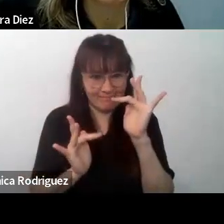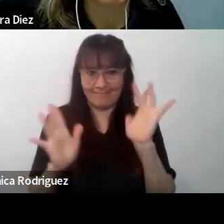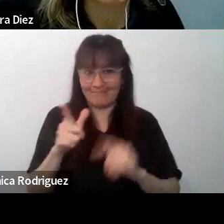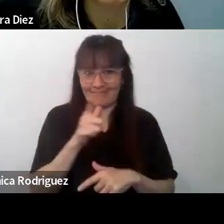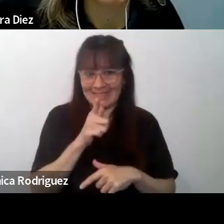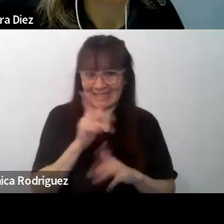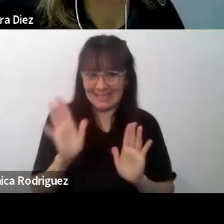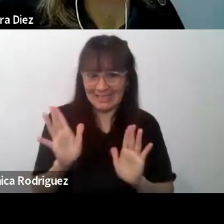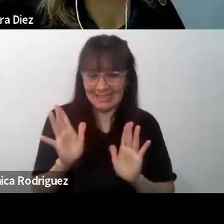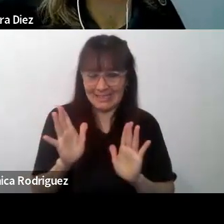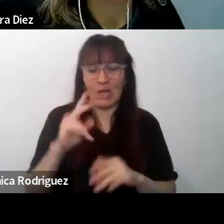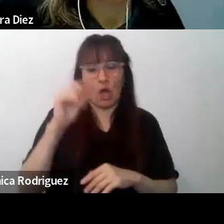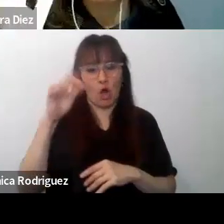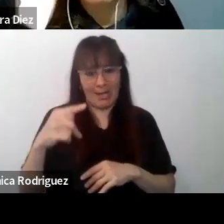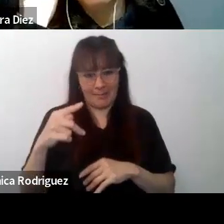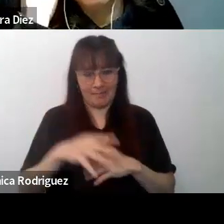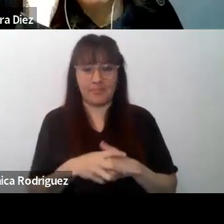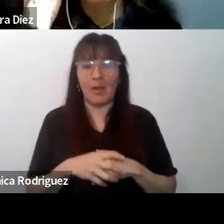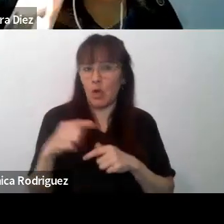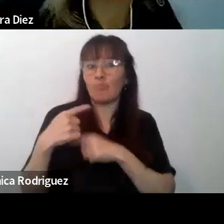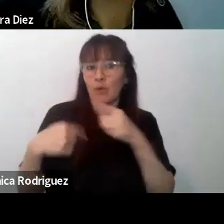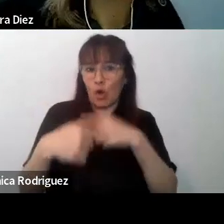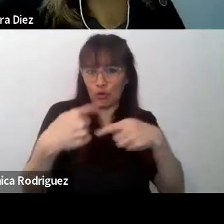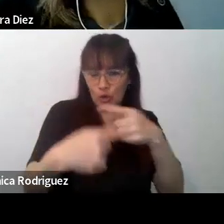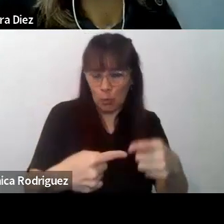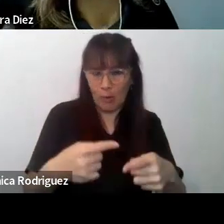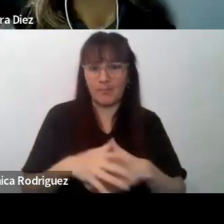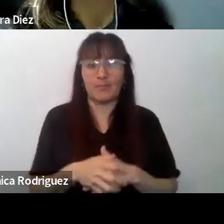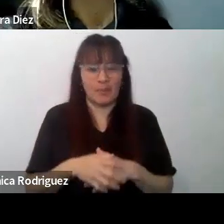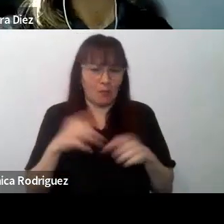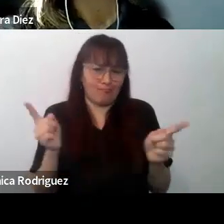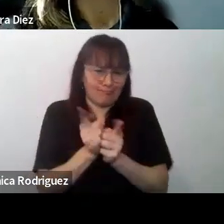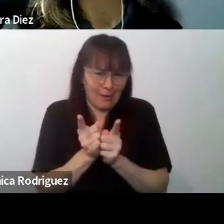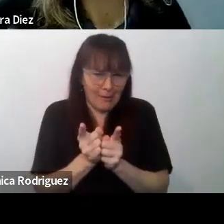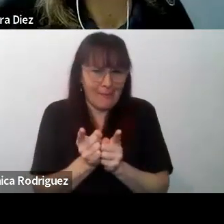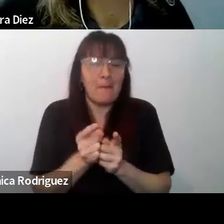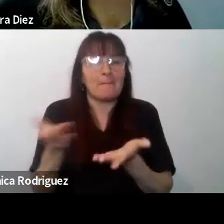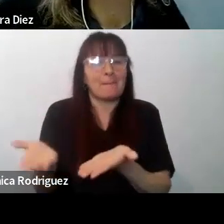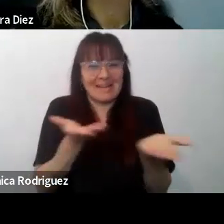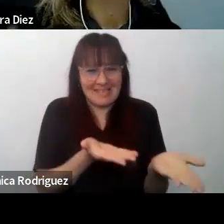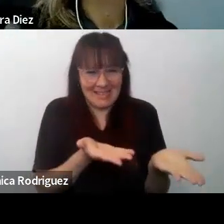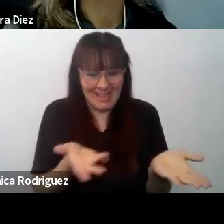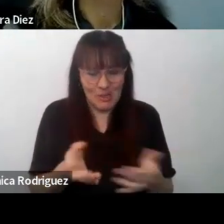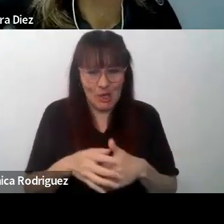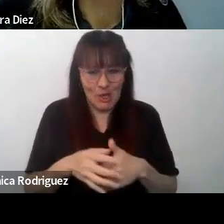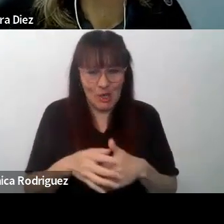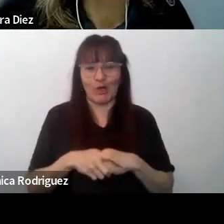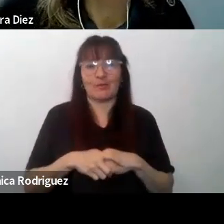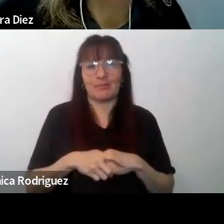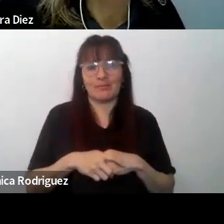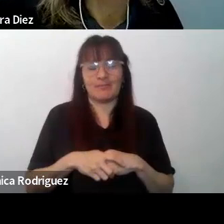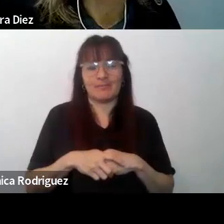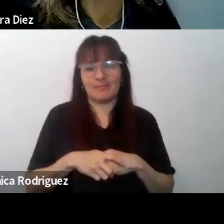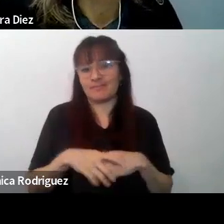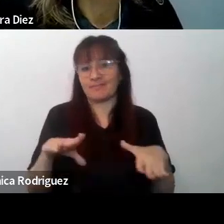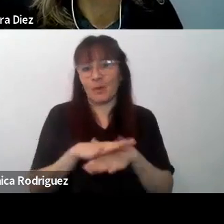Ok, bueno, continúo entonces brevemente esta presentación, estábamos